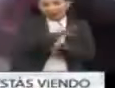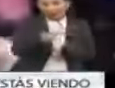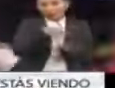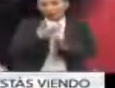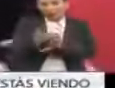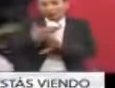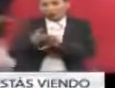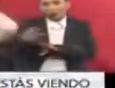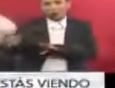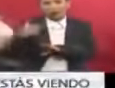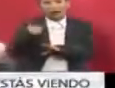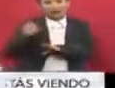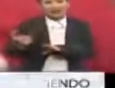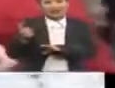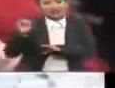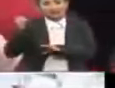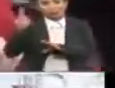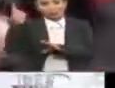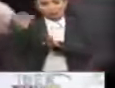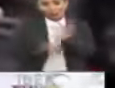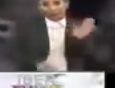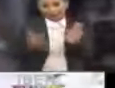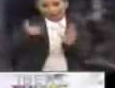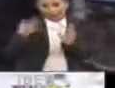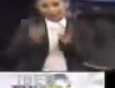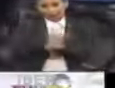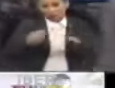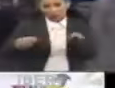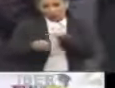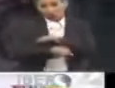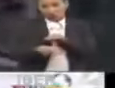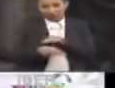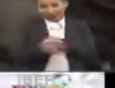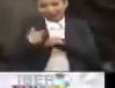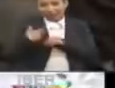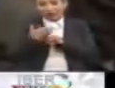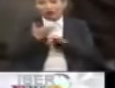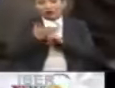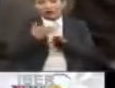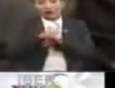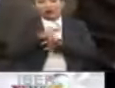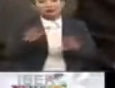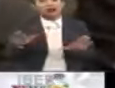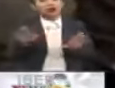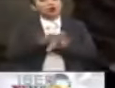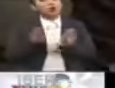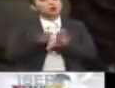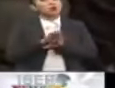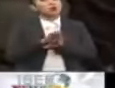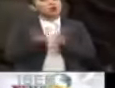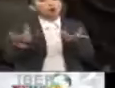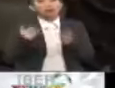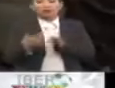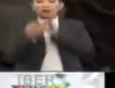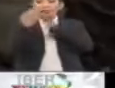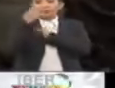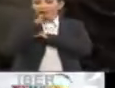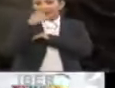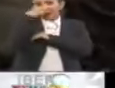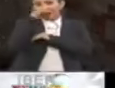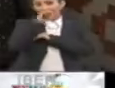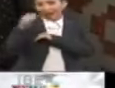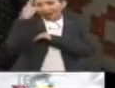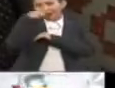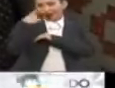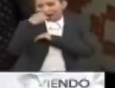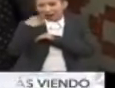sufrió el 6 de septiembre, ha sido más de un mes, y que ahora tendrá que disfrutar, pues de alguna forma, cara a cara, ¿no?, o ojo a